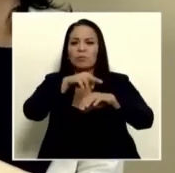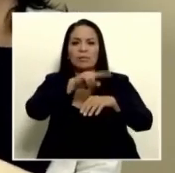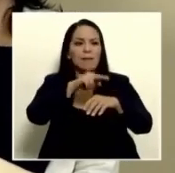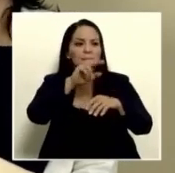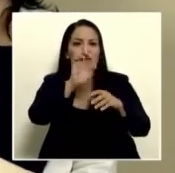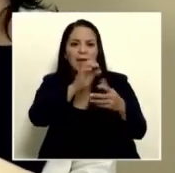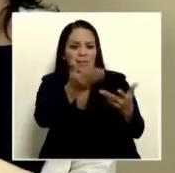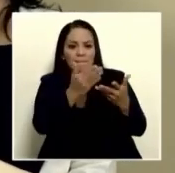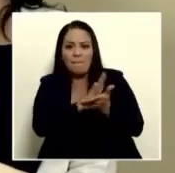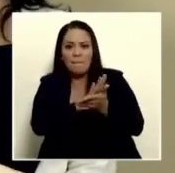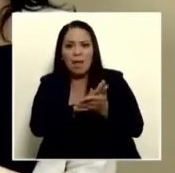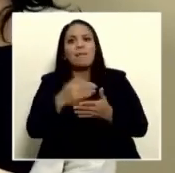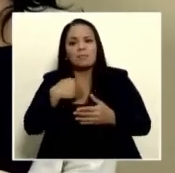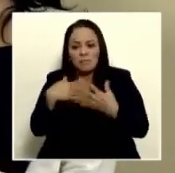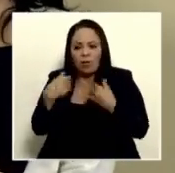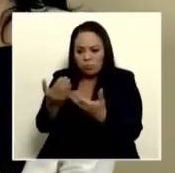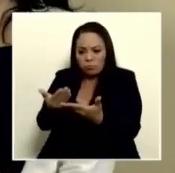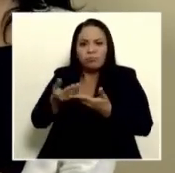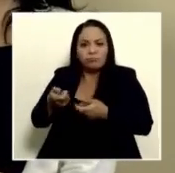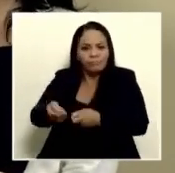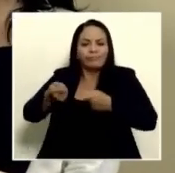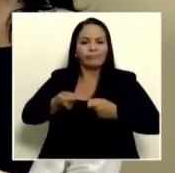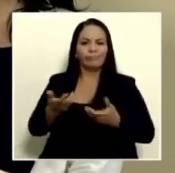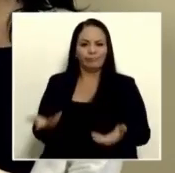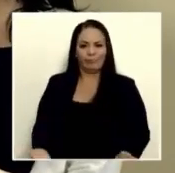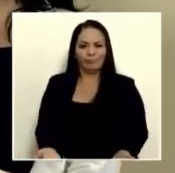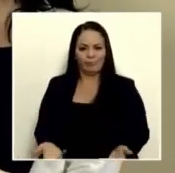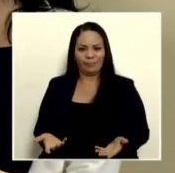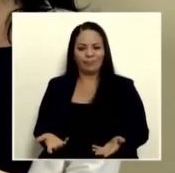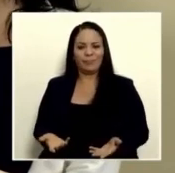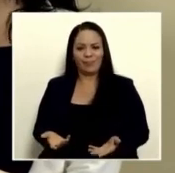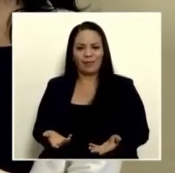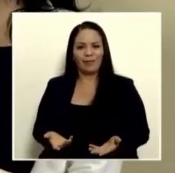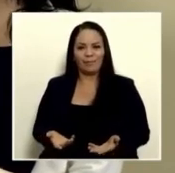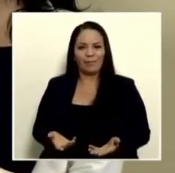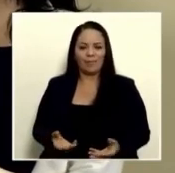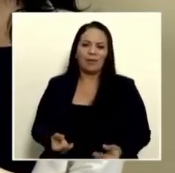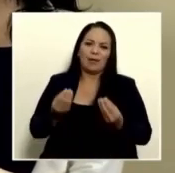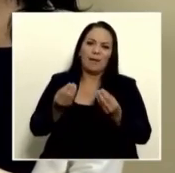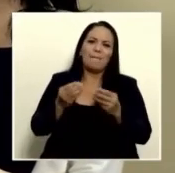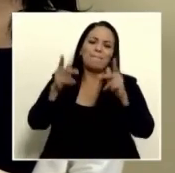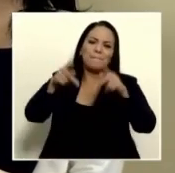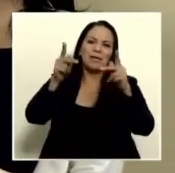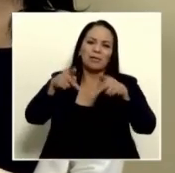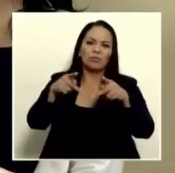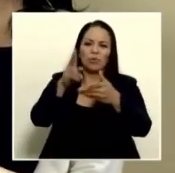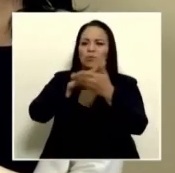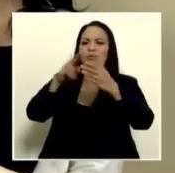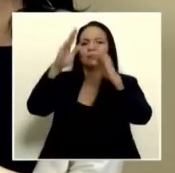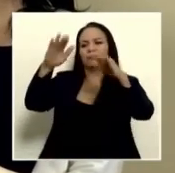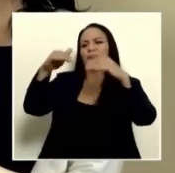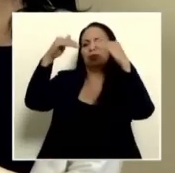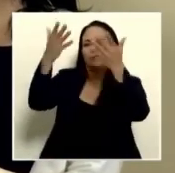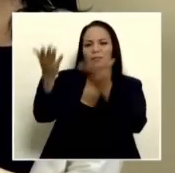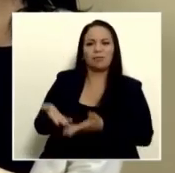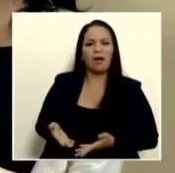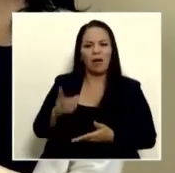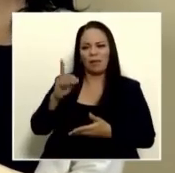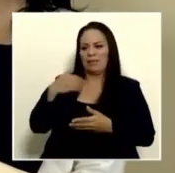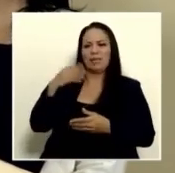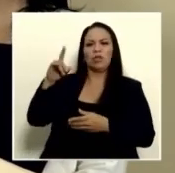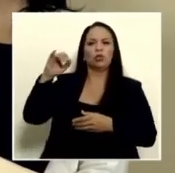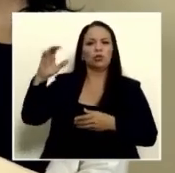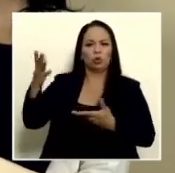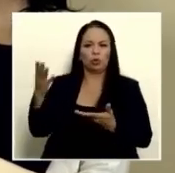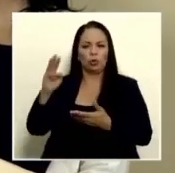ministro que tiene un doctorado en ingeniería precisamente vial de una universidad muy prestigiosa